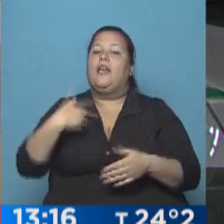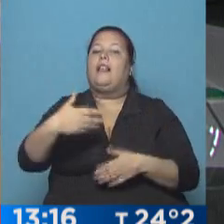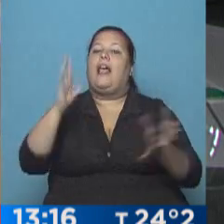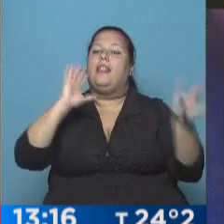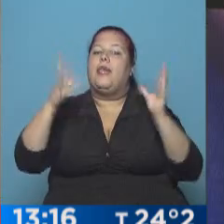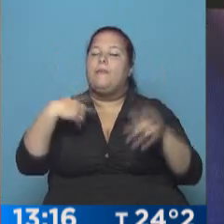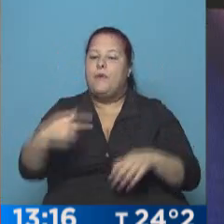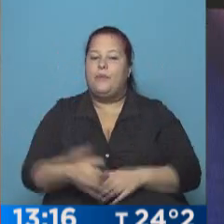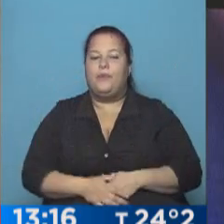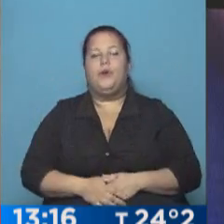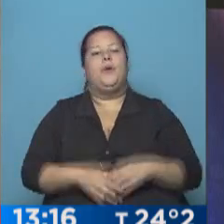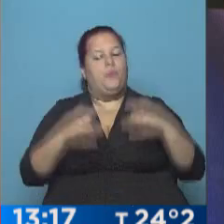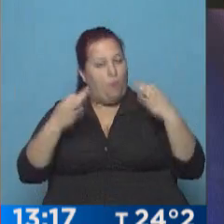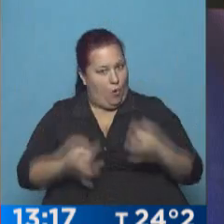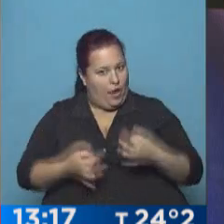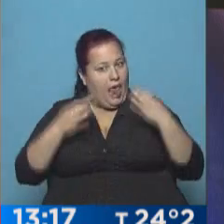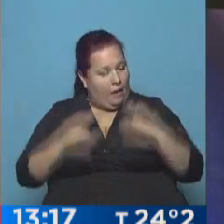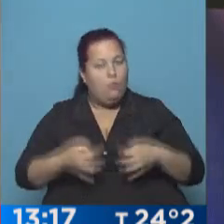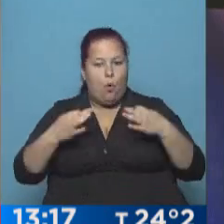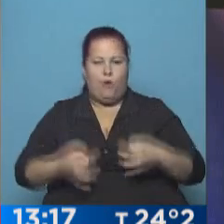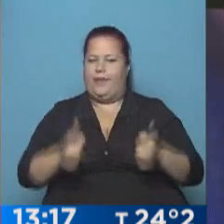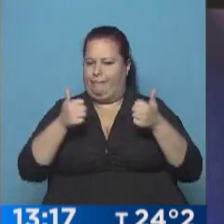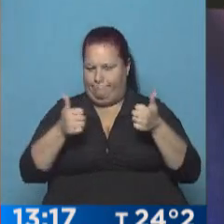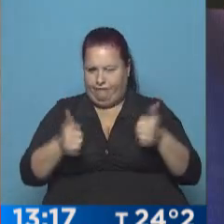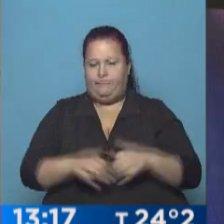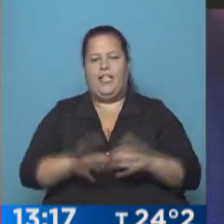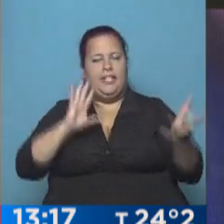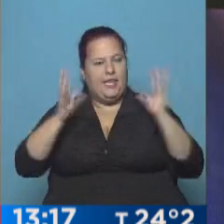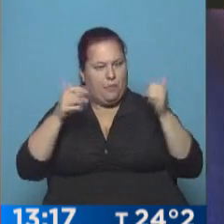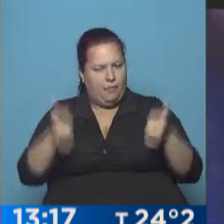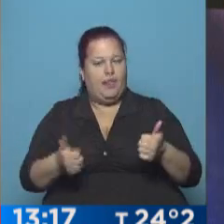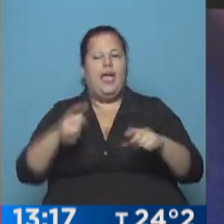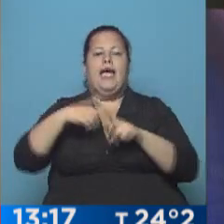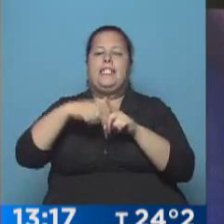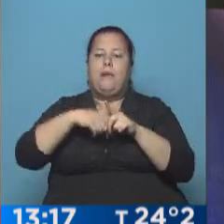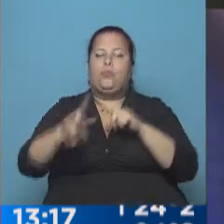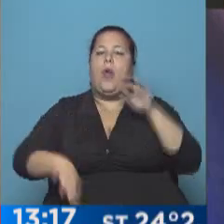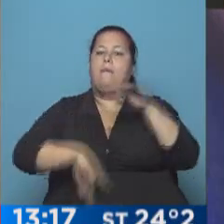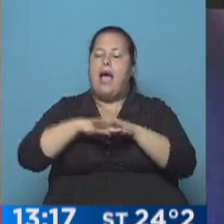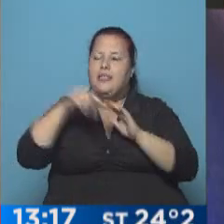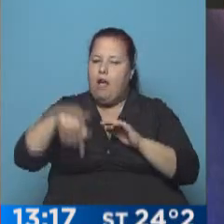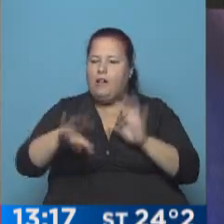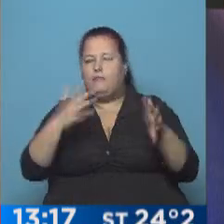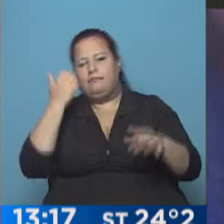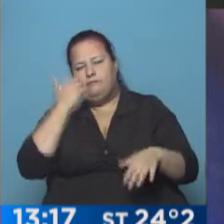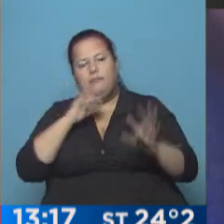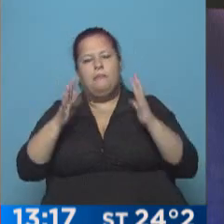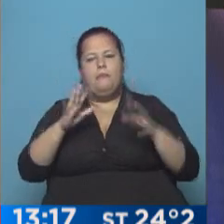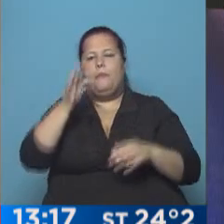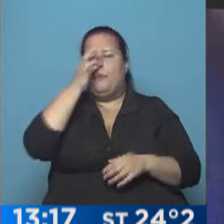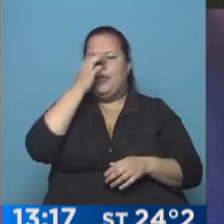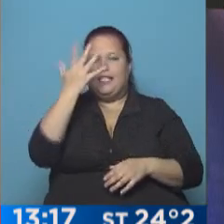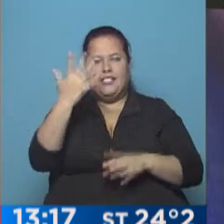el tiempo? ¿Cómo estás? Muy bien, realmente muy bien, fantástico el tiempo. La temperatura máxima para hoy ahí, no muy lejos de los